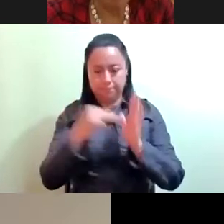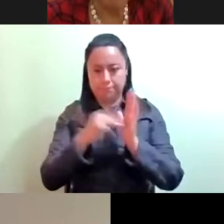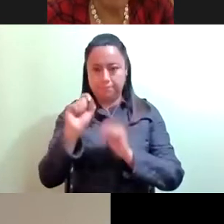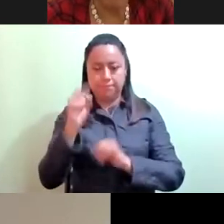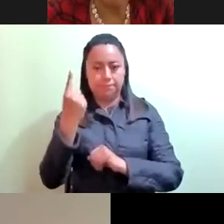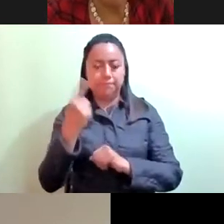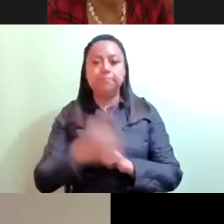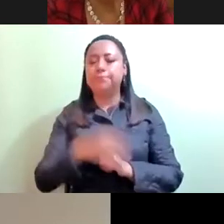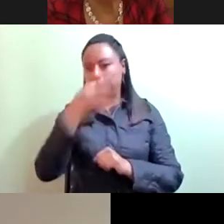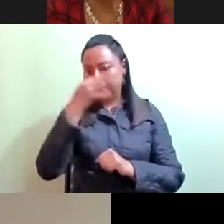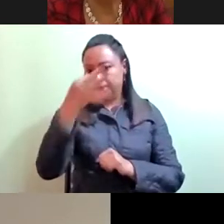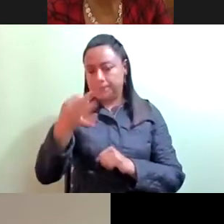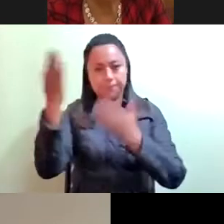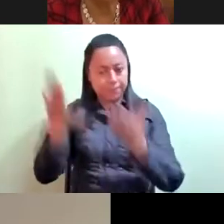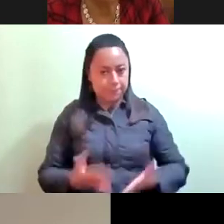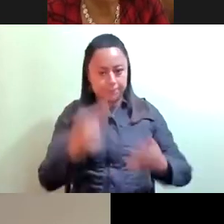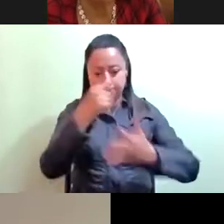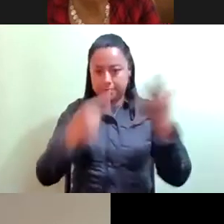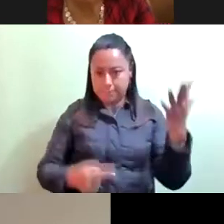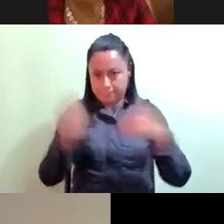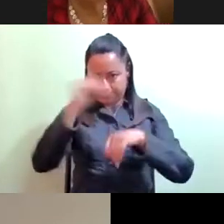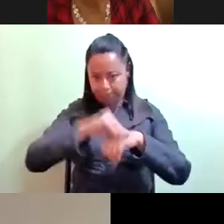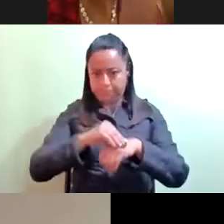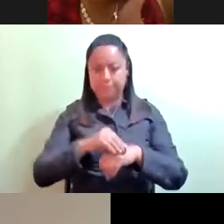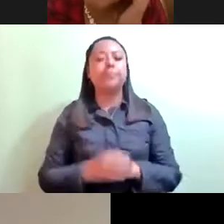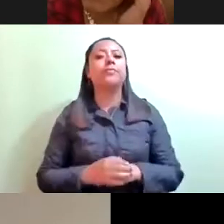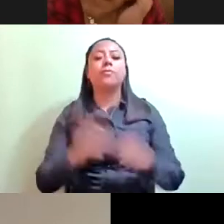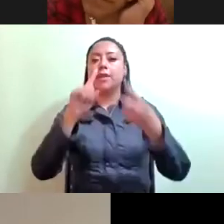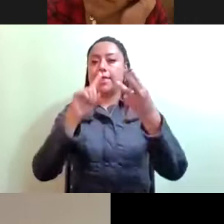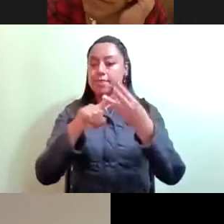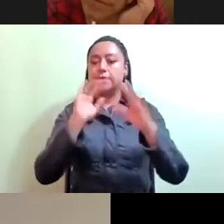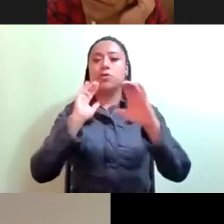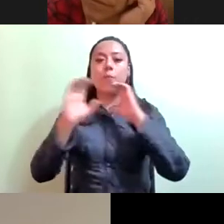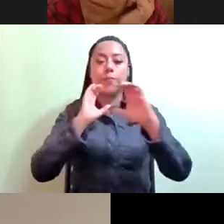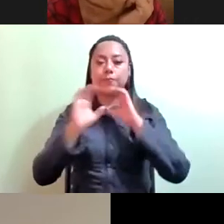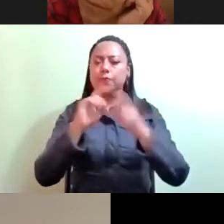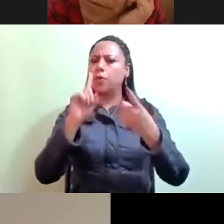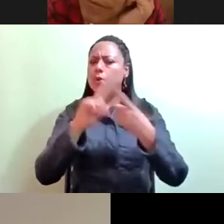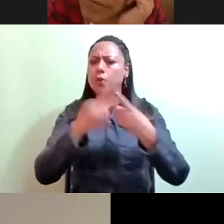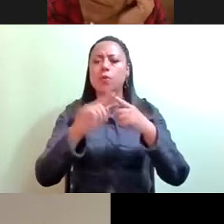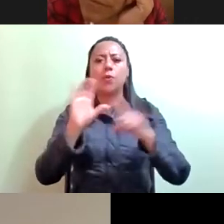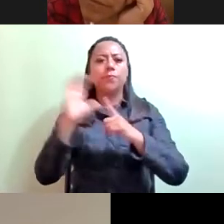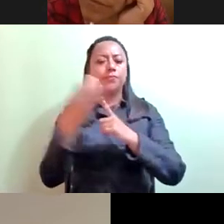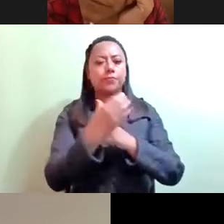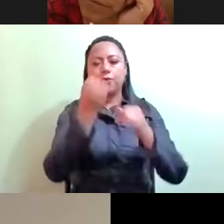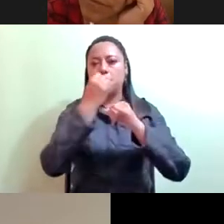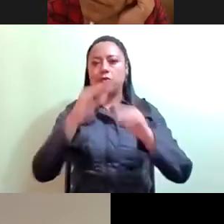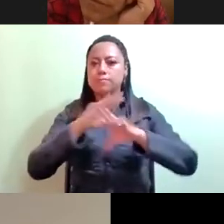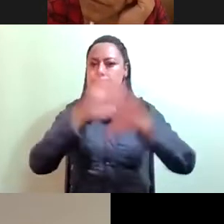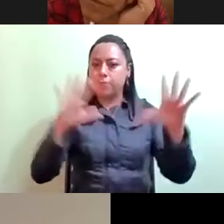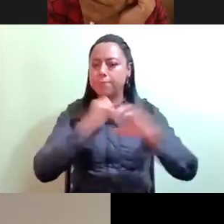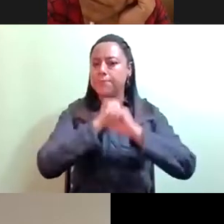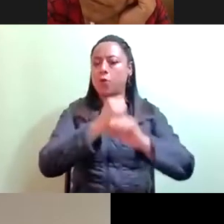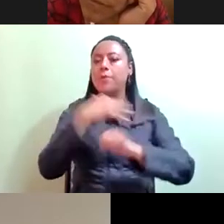Les informo que se recibieron como asuntos adicionales los siguientes. Tres comunicados. El primero de la Comisión de Transparencia y Combate a la